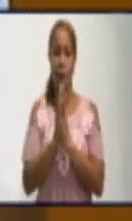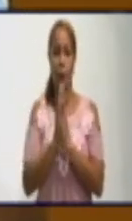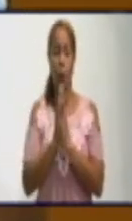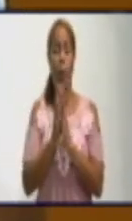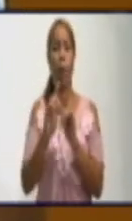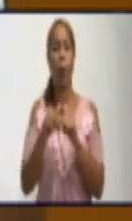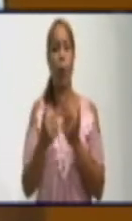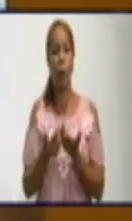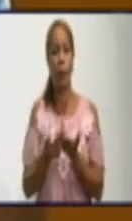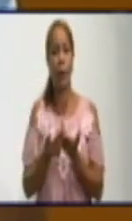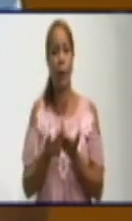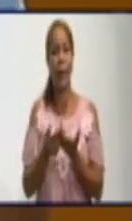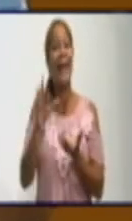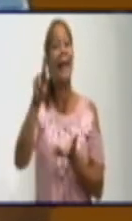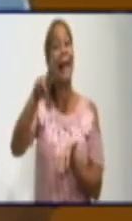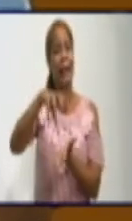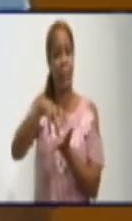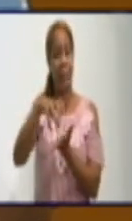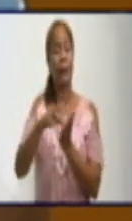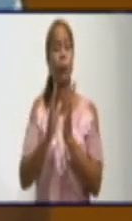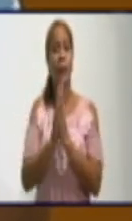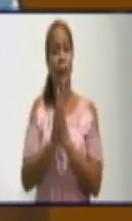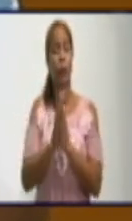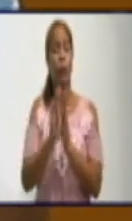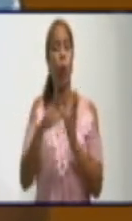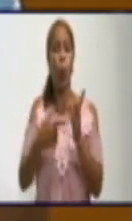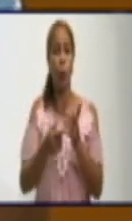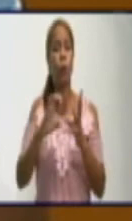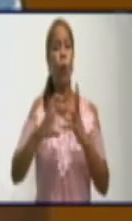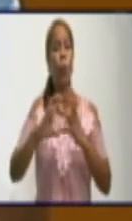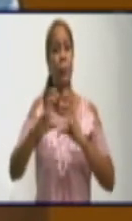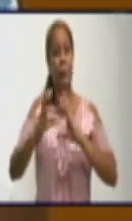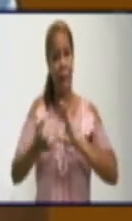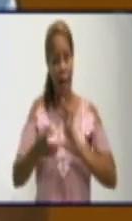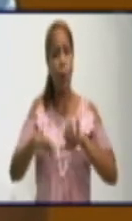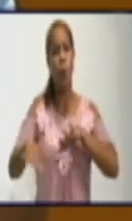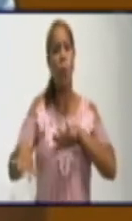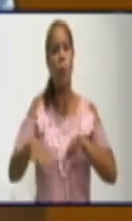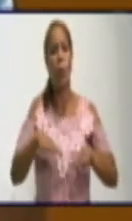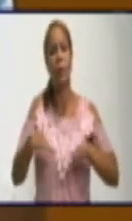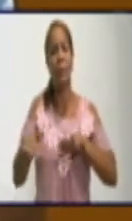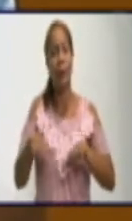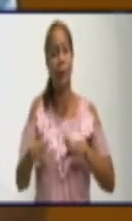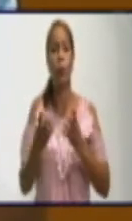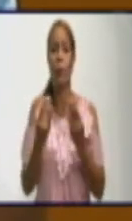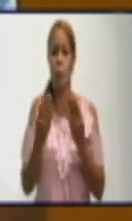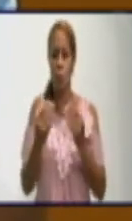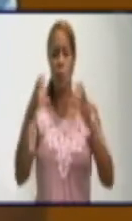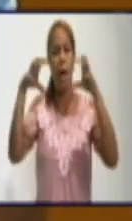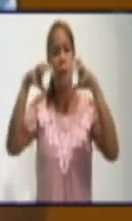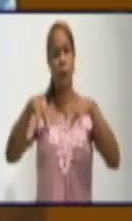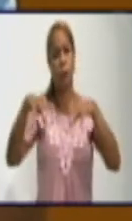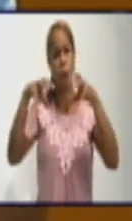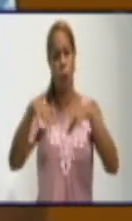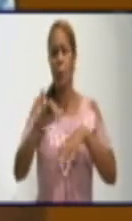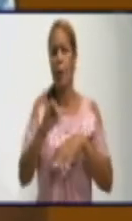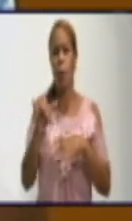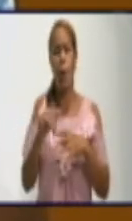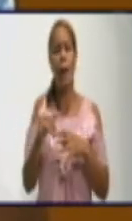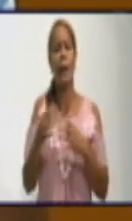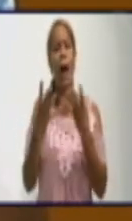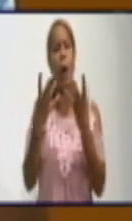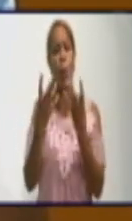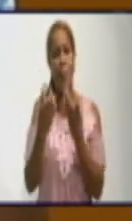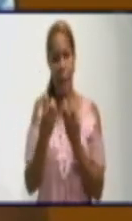hoy nos está haciendo más complicado todavía, cuando intensas lluvias, la humedad de nuestros árboles